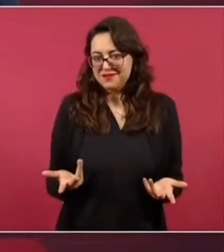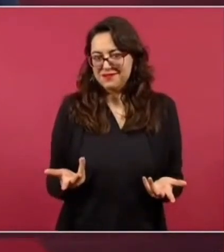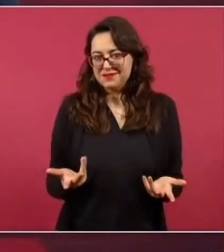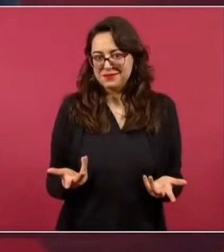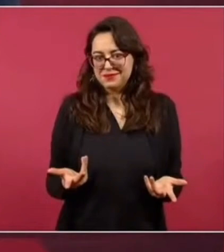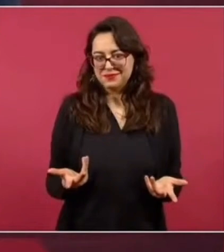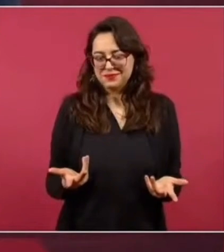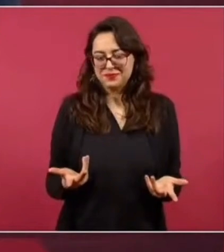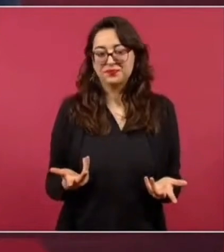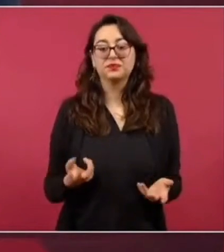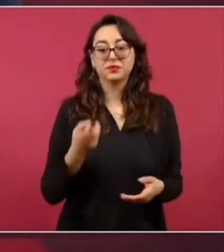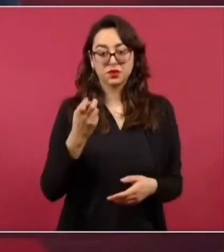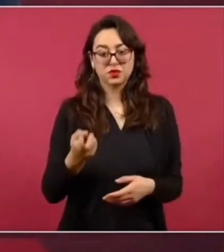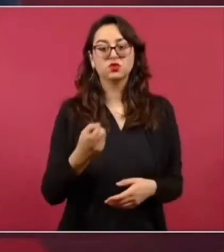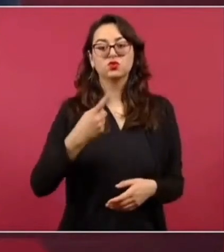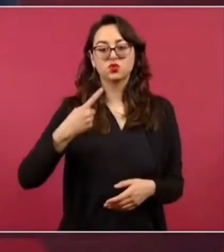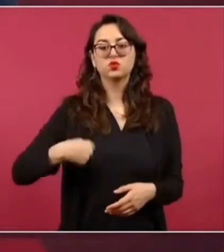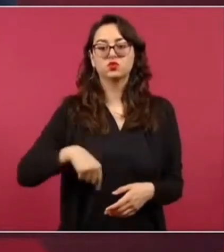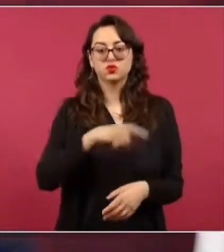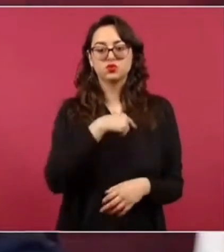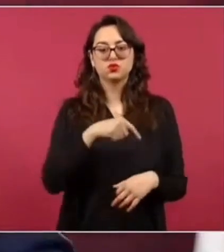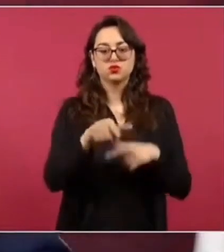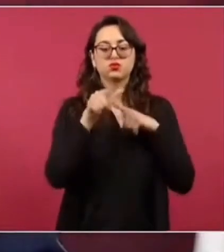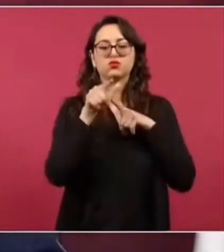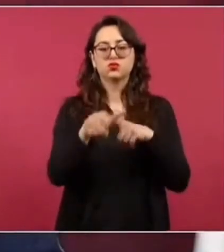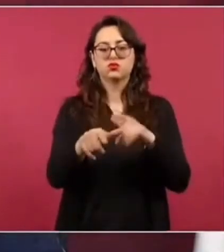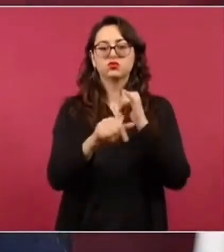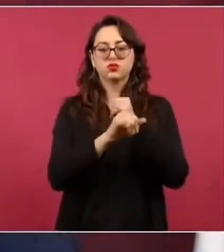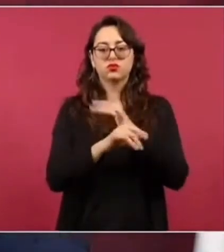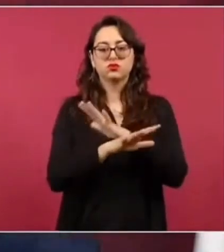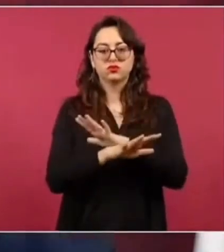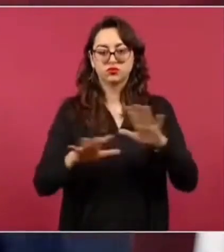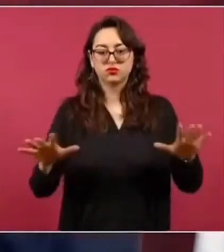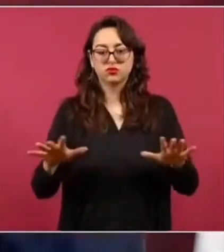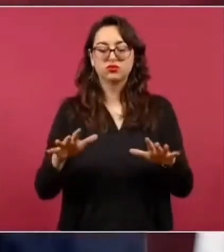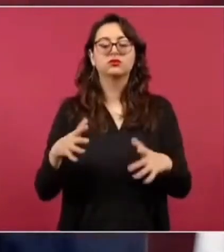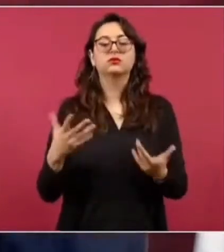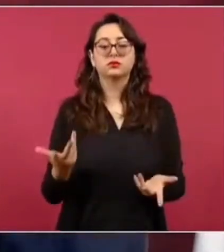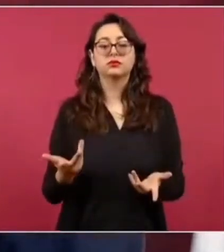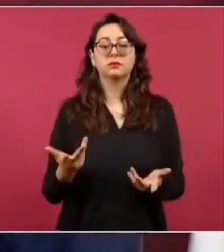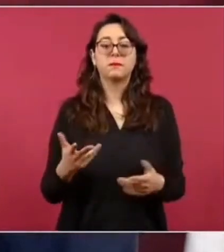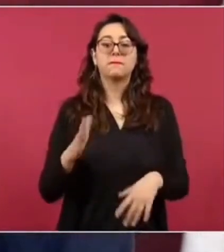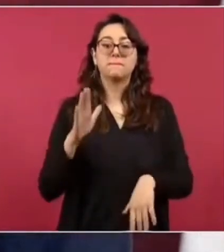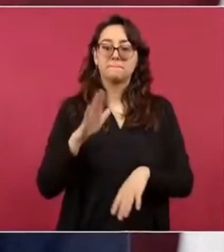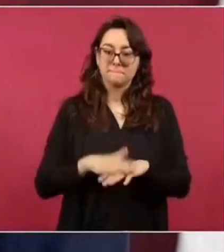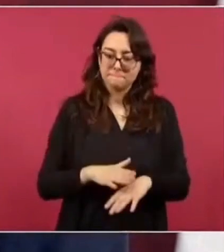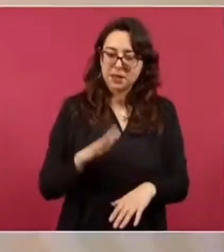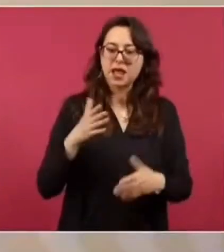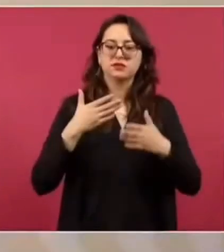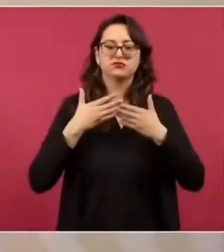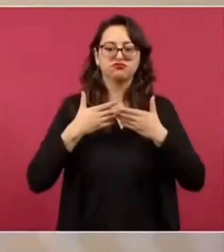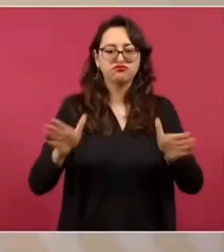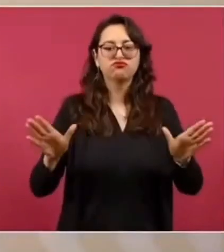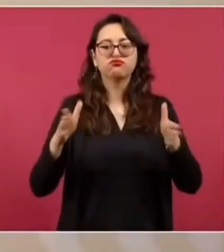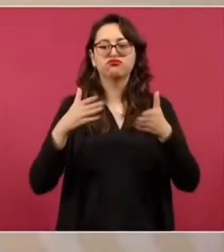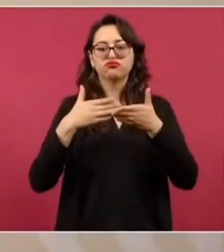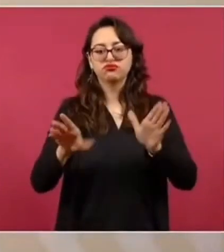y que se haga cada vez más pública la vida pública